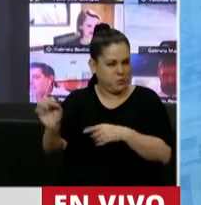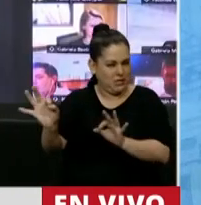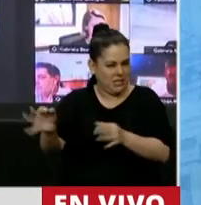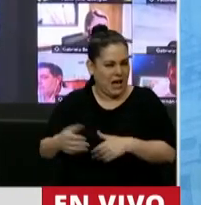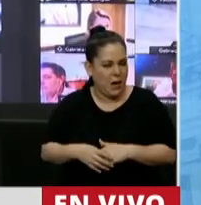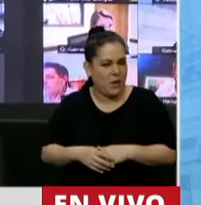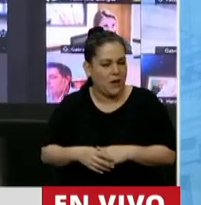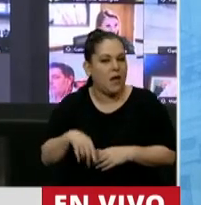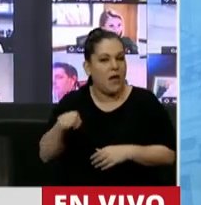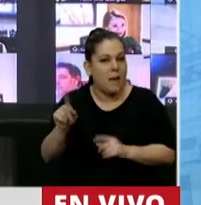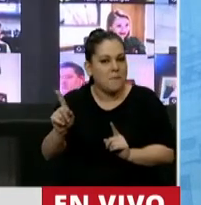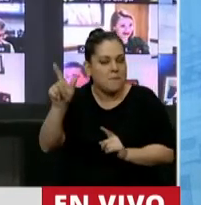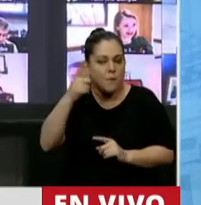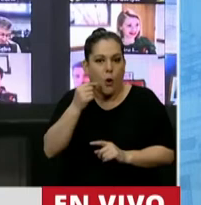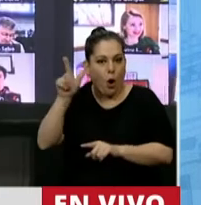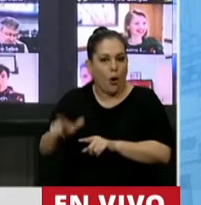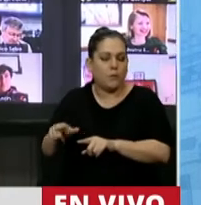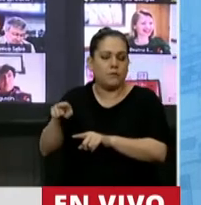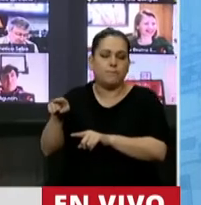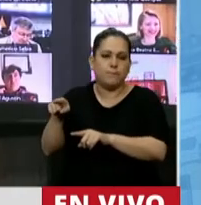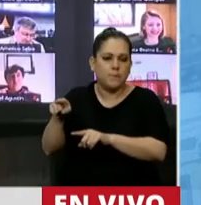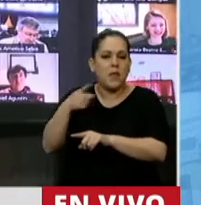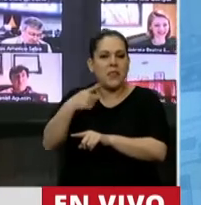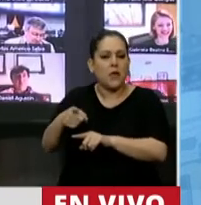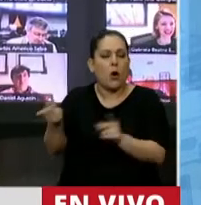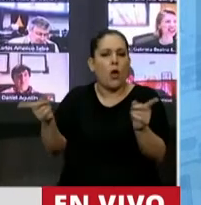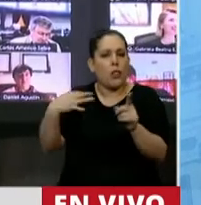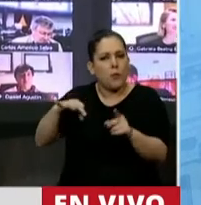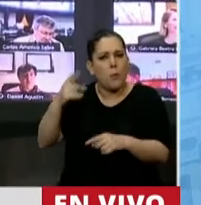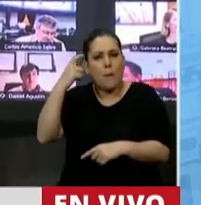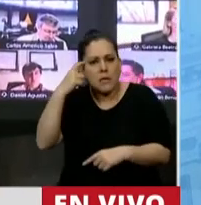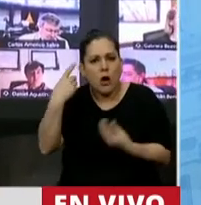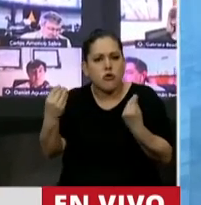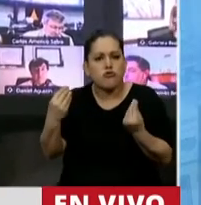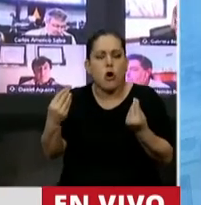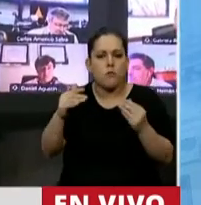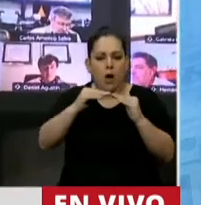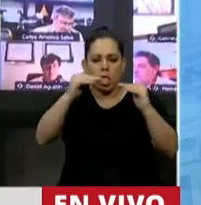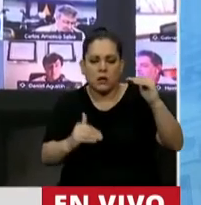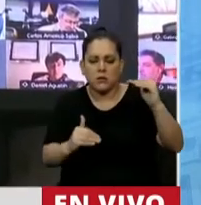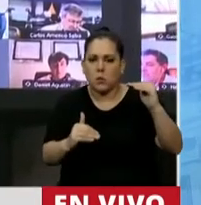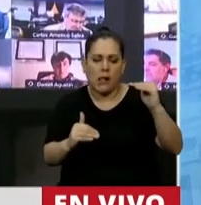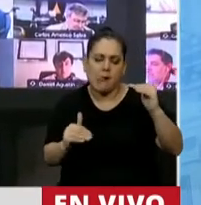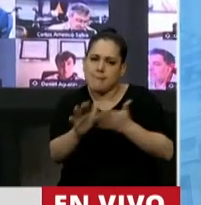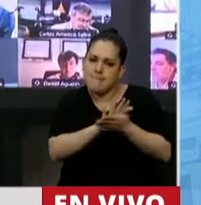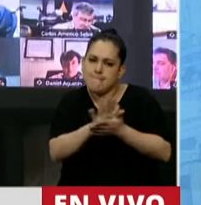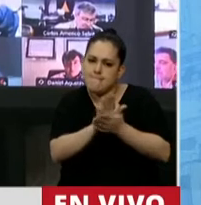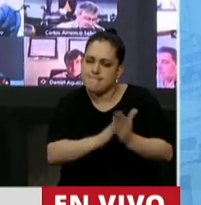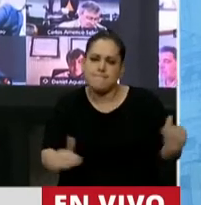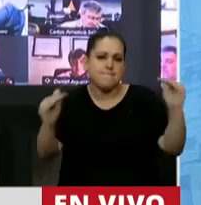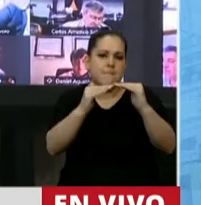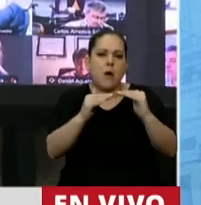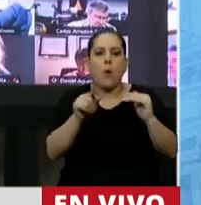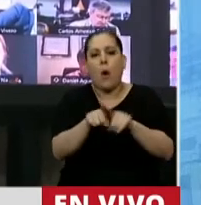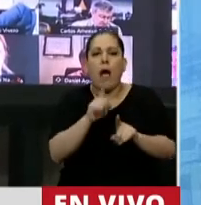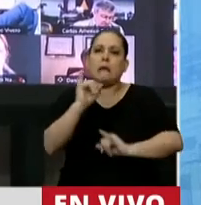él. Hay que volver a pensar cómo desarmar estas desigualdades y no justificarlas. Y